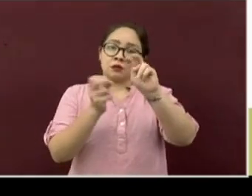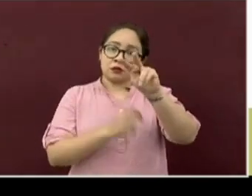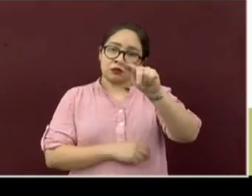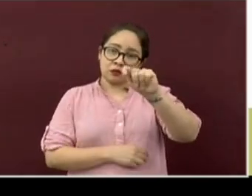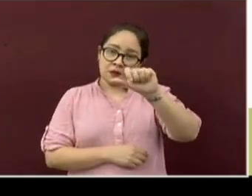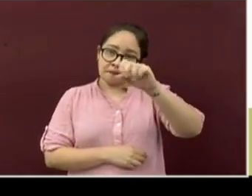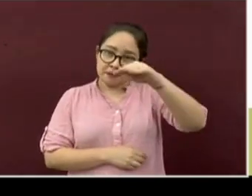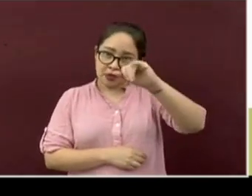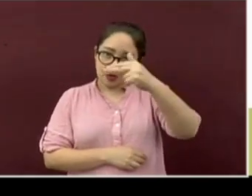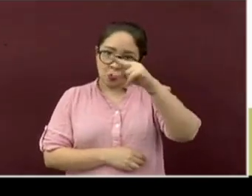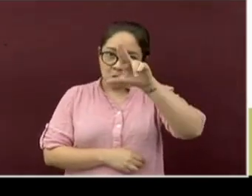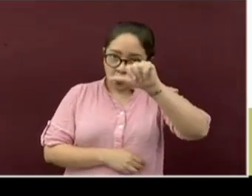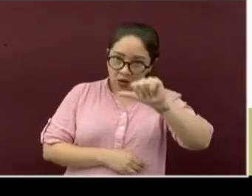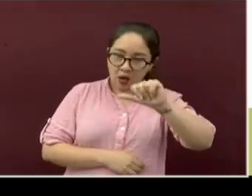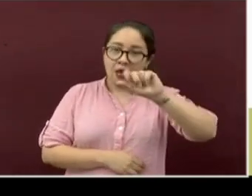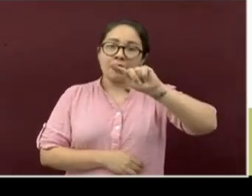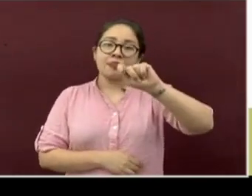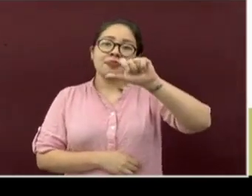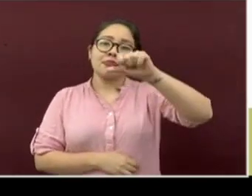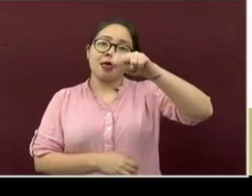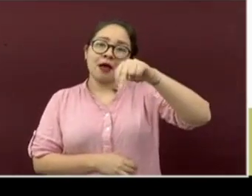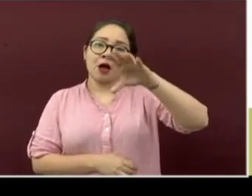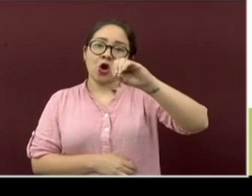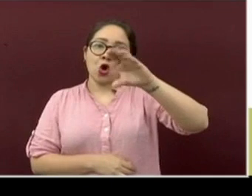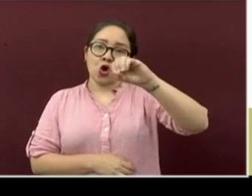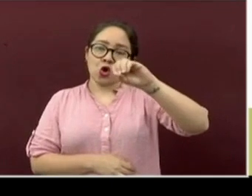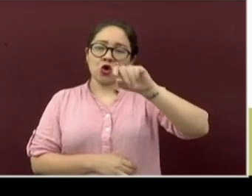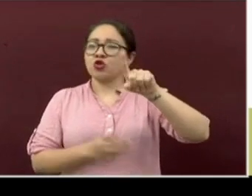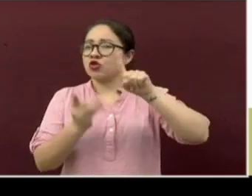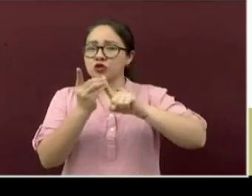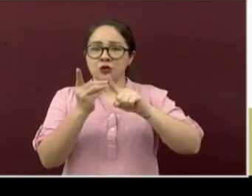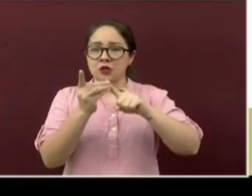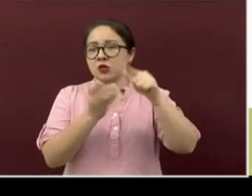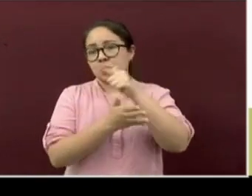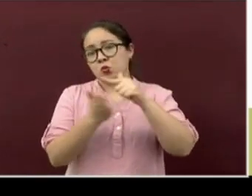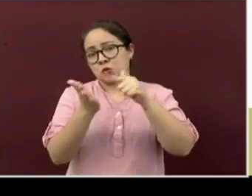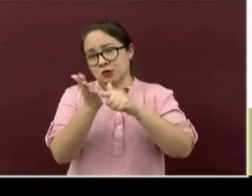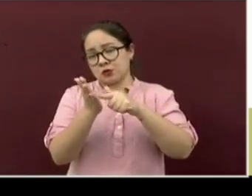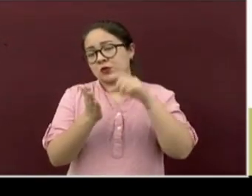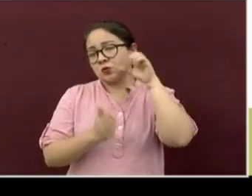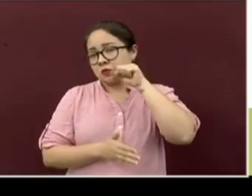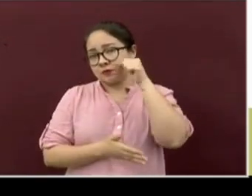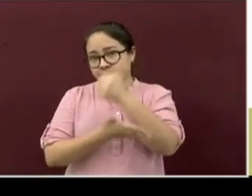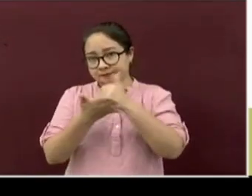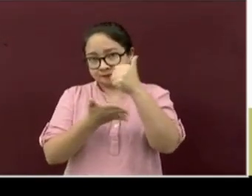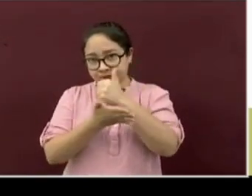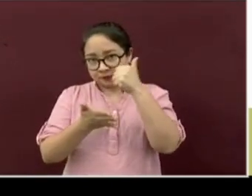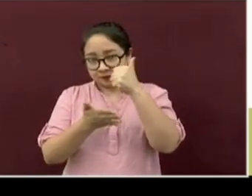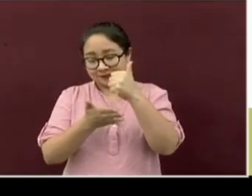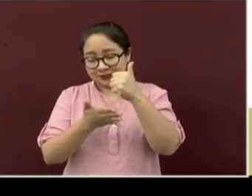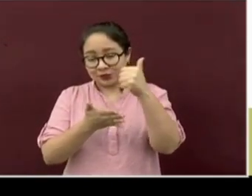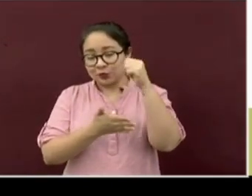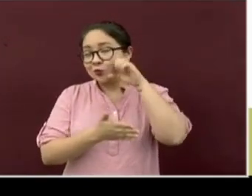en la macro sede que estará ubicada en Naranjos. El 29 de mayo,